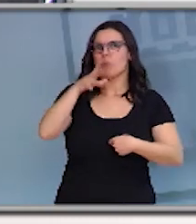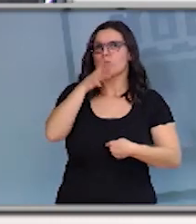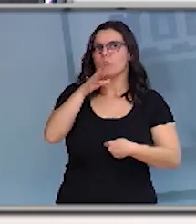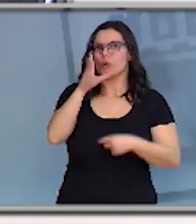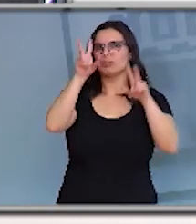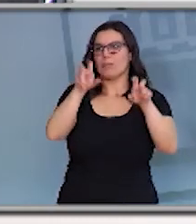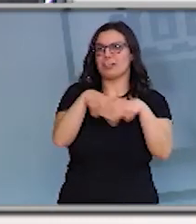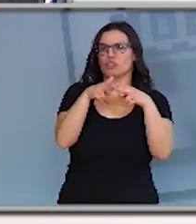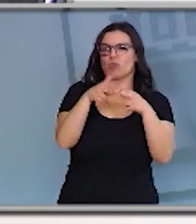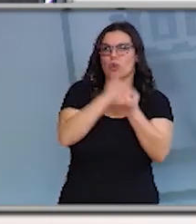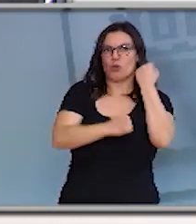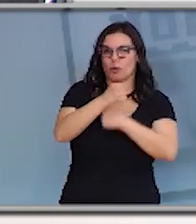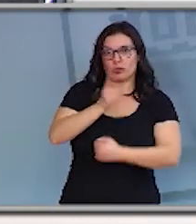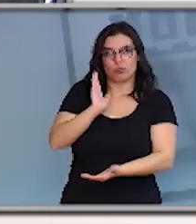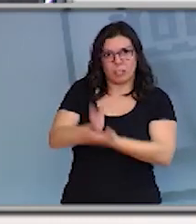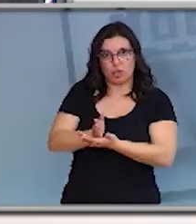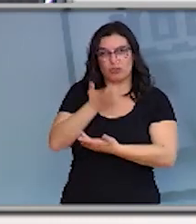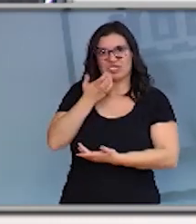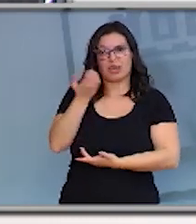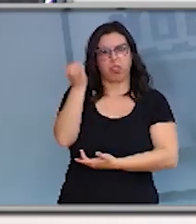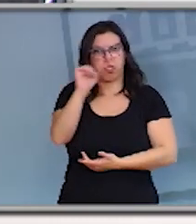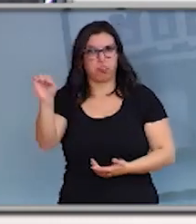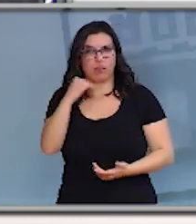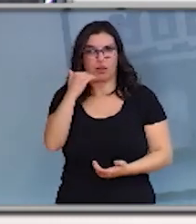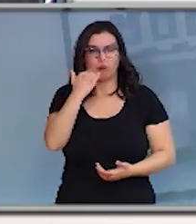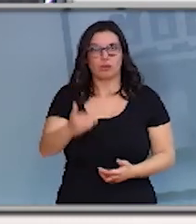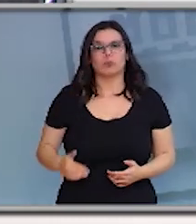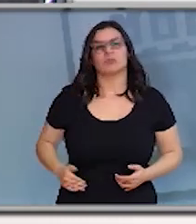¿Habrá sanciones o medidas para ciudades que incumplan recomendaciones?